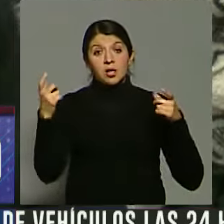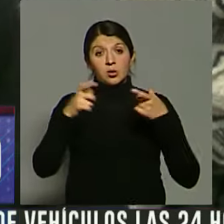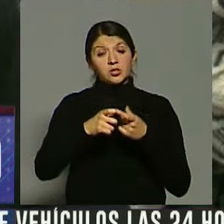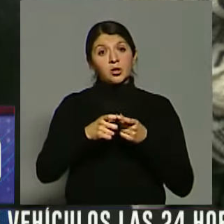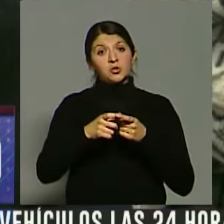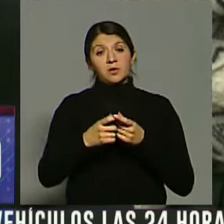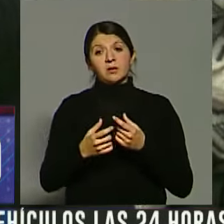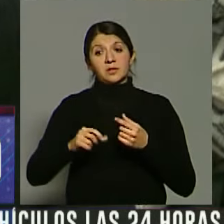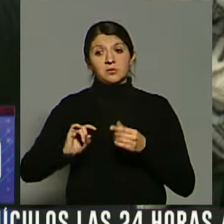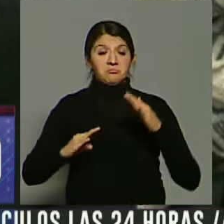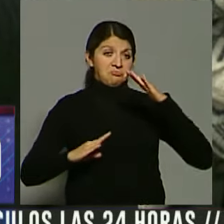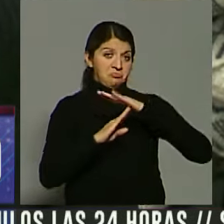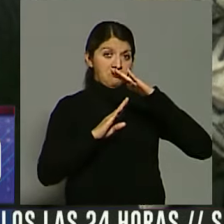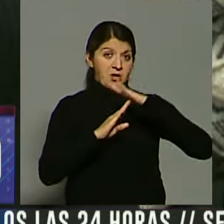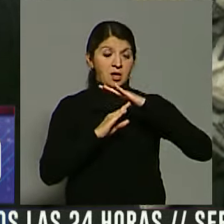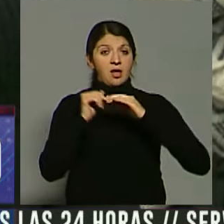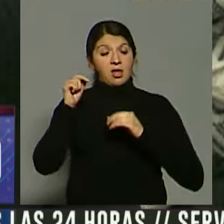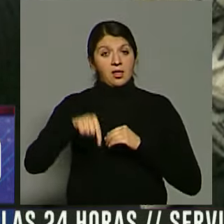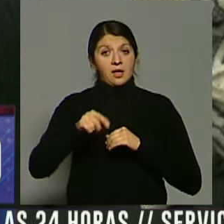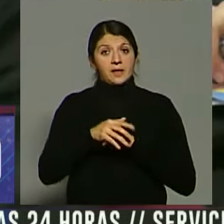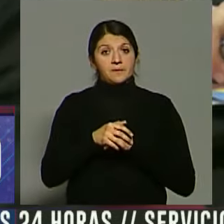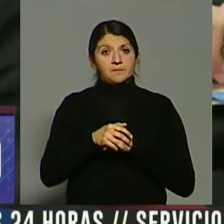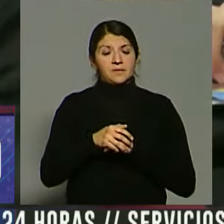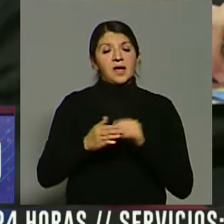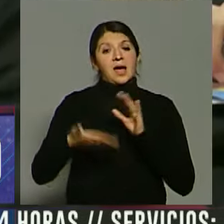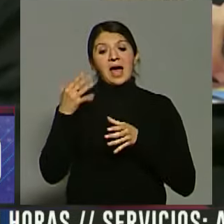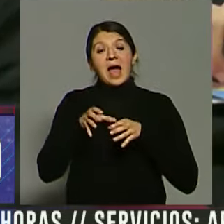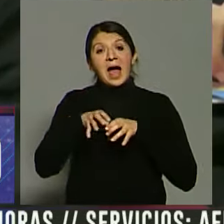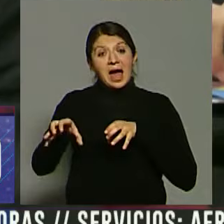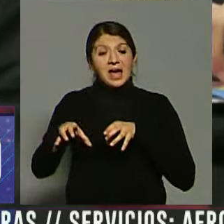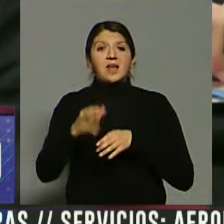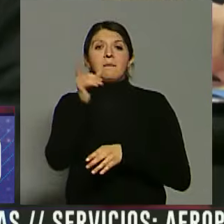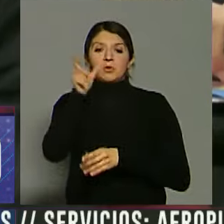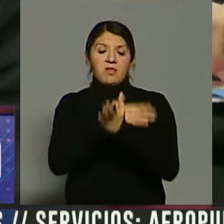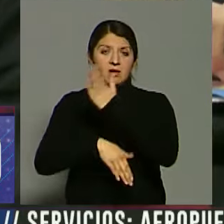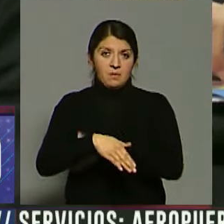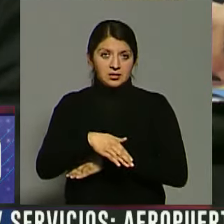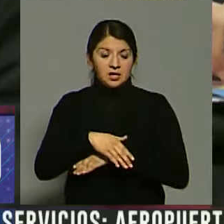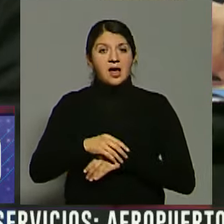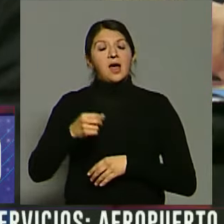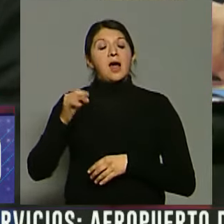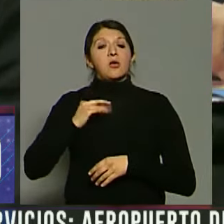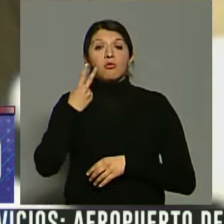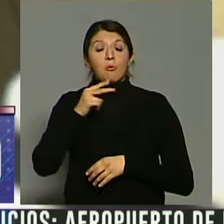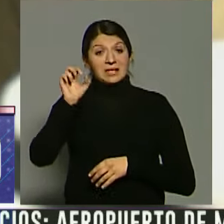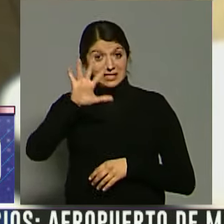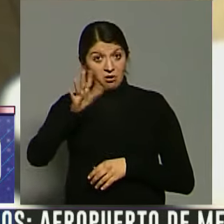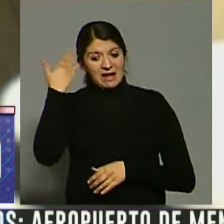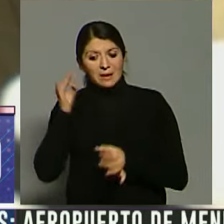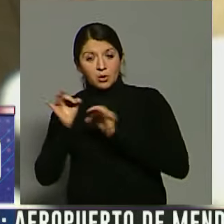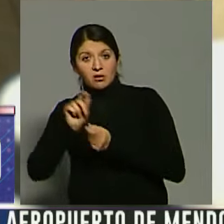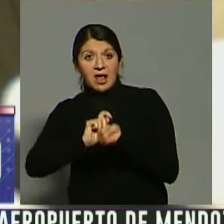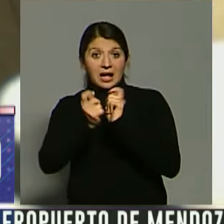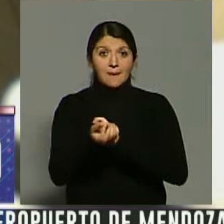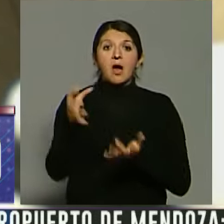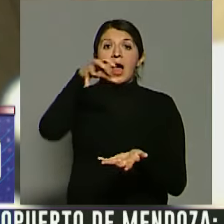el programa de inclusión al discapacitado, que fue creado en el 2005, se convirtió en ARIA. Ahora, esto